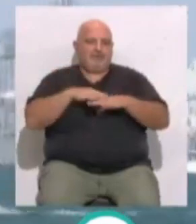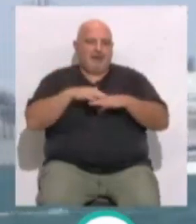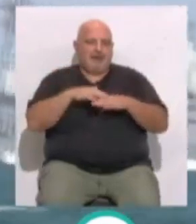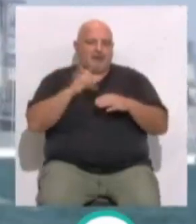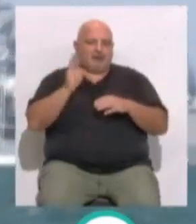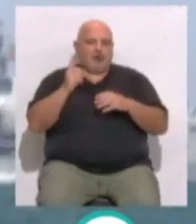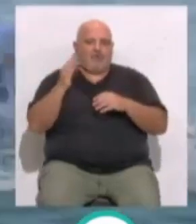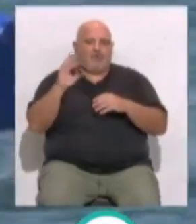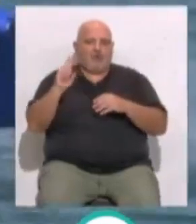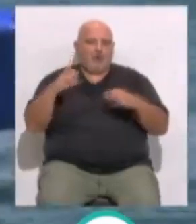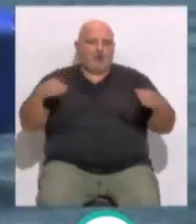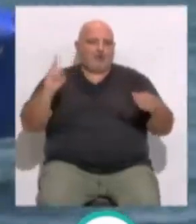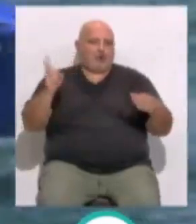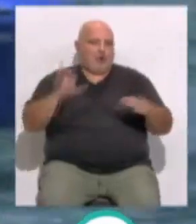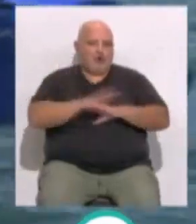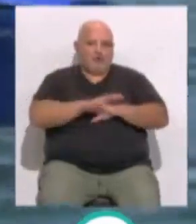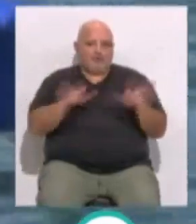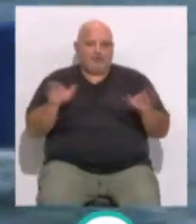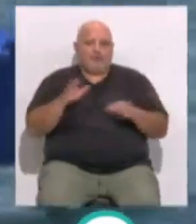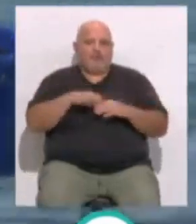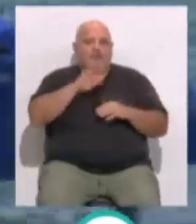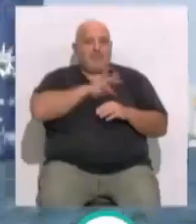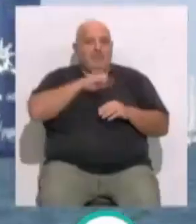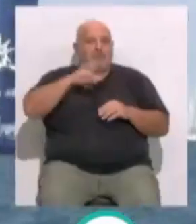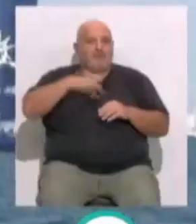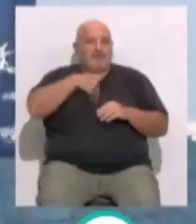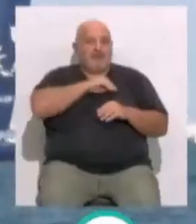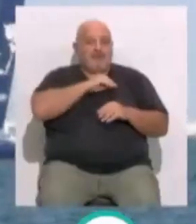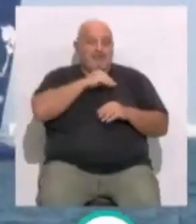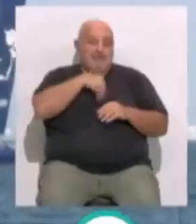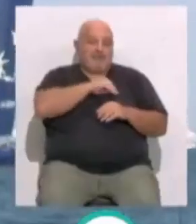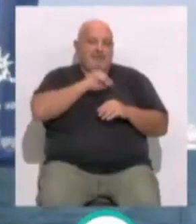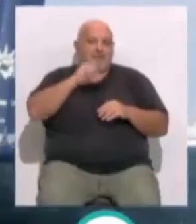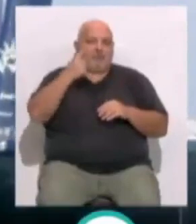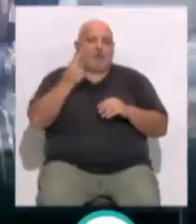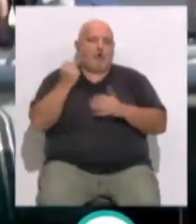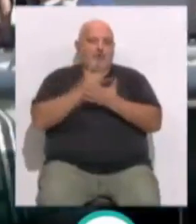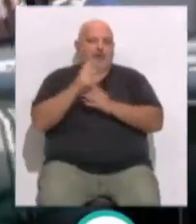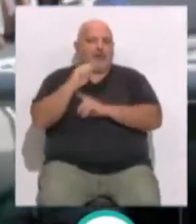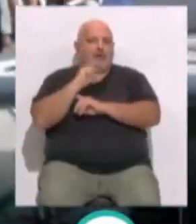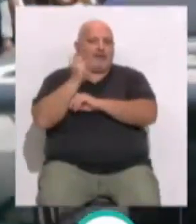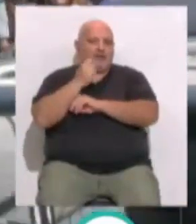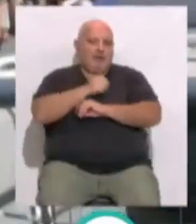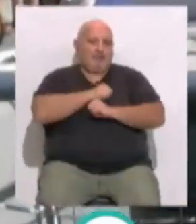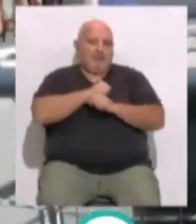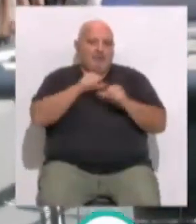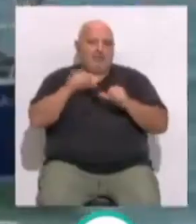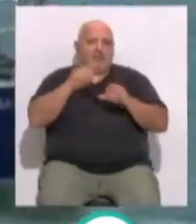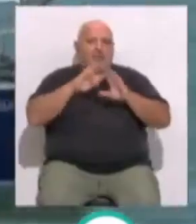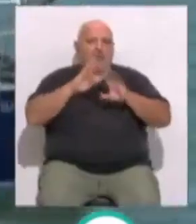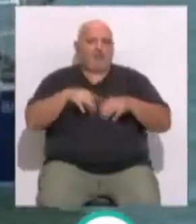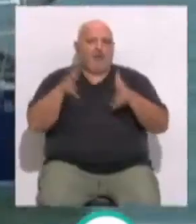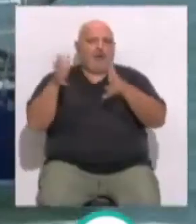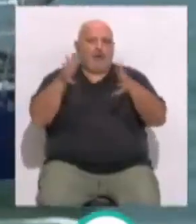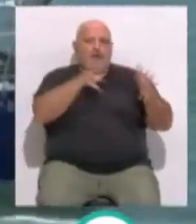solo naveguen los F-50. Con todo dispuesto para que el Gran Premio de España de los F-50... ...vuelva a ser un rotundo éxito en Cádiz... ...una última